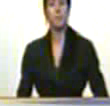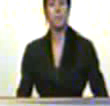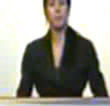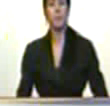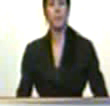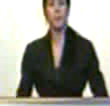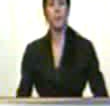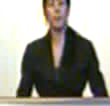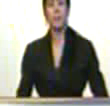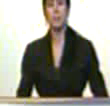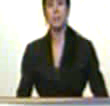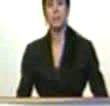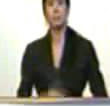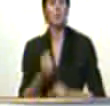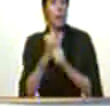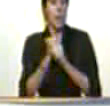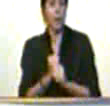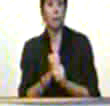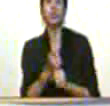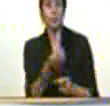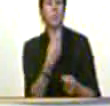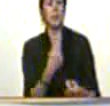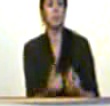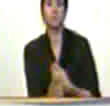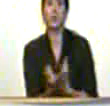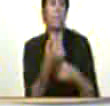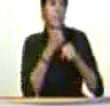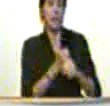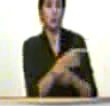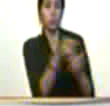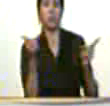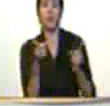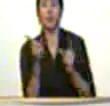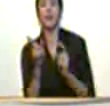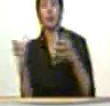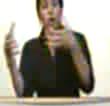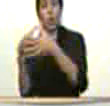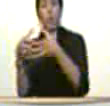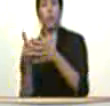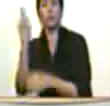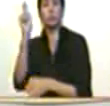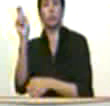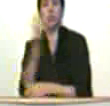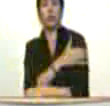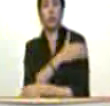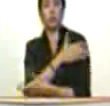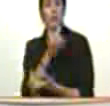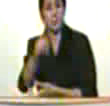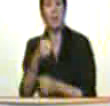yo quisiera esperar también mucho de ustedes bancada de la oposición de los distintos partidos